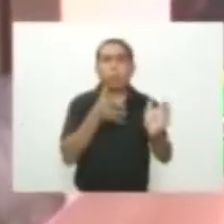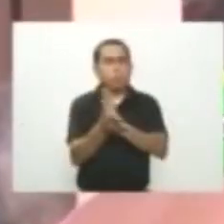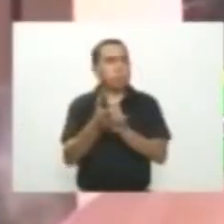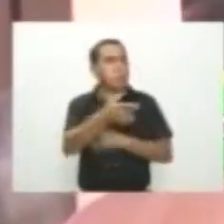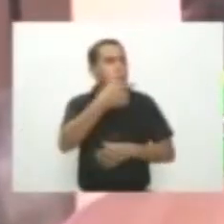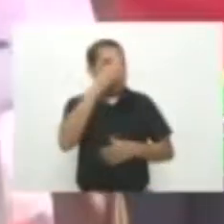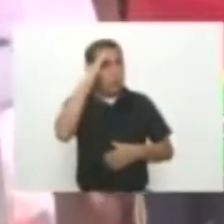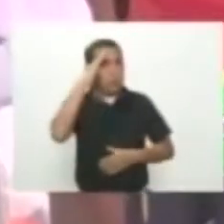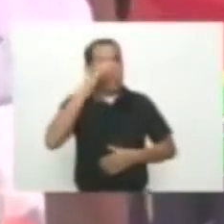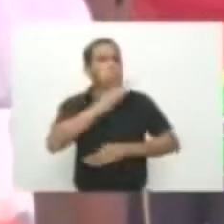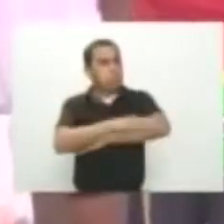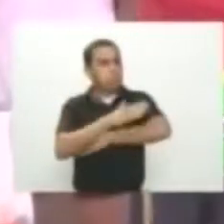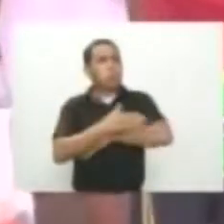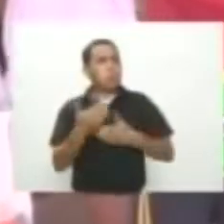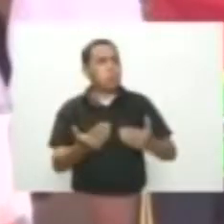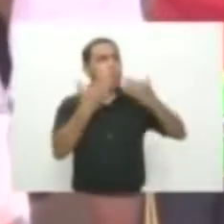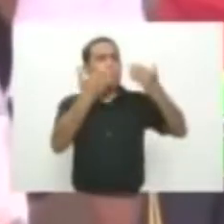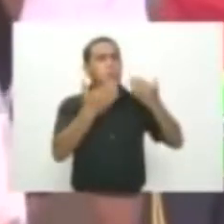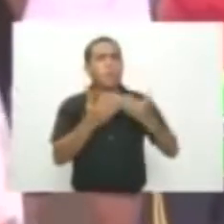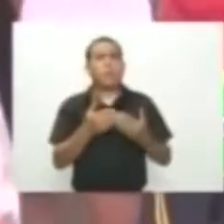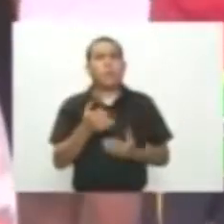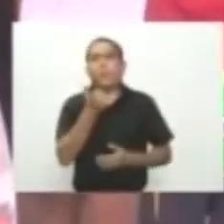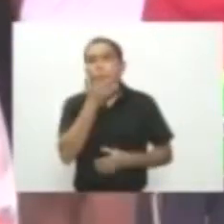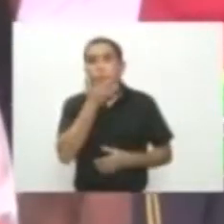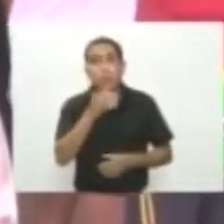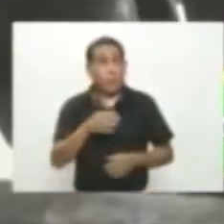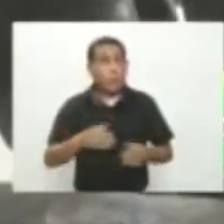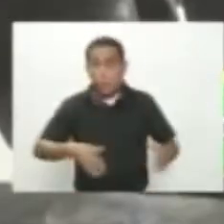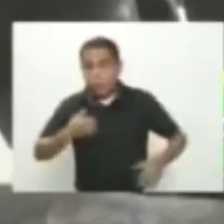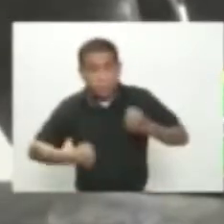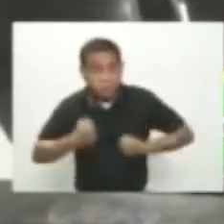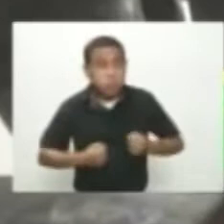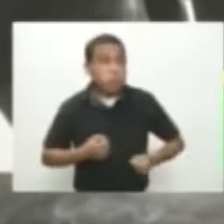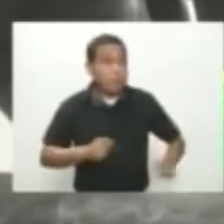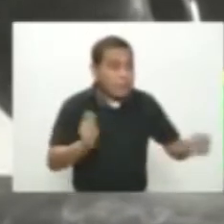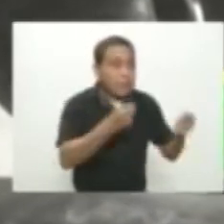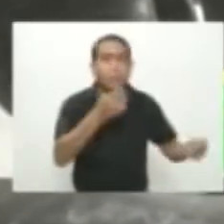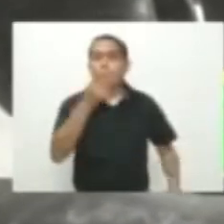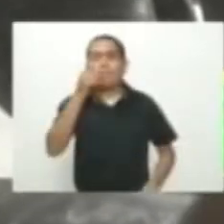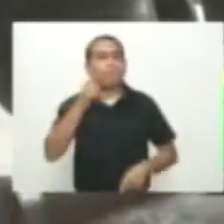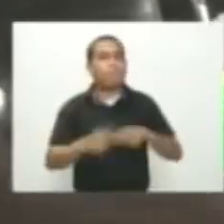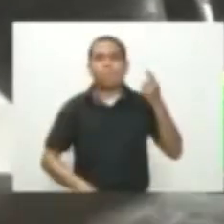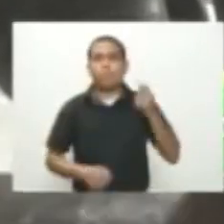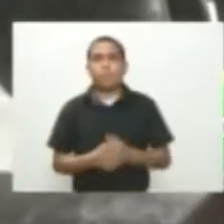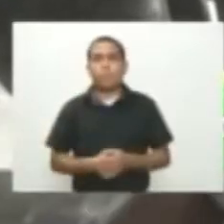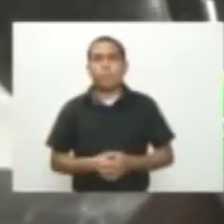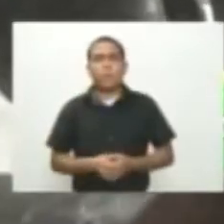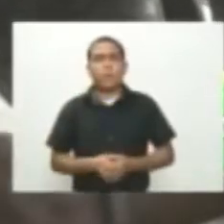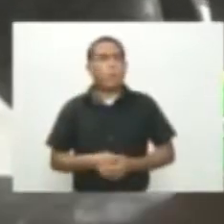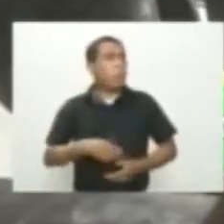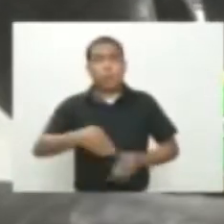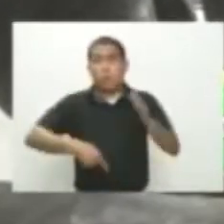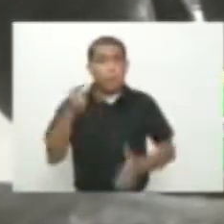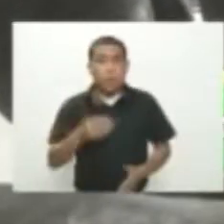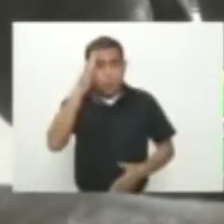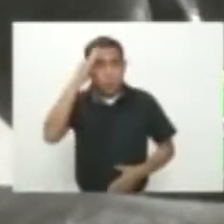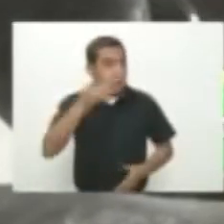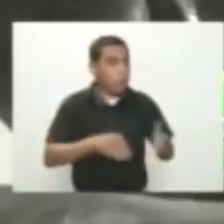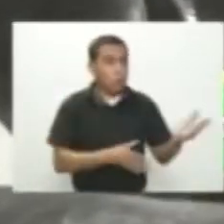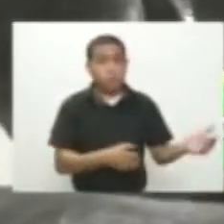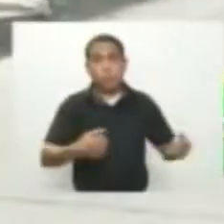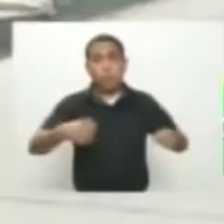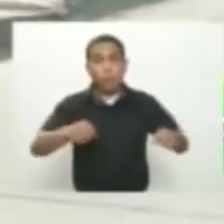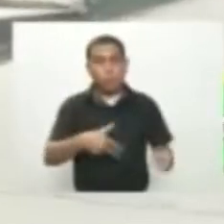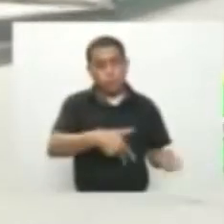buen muchacho pero de nada valieron los esfuerzos por salvarle la vida Nosotros tuvimos que ir al policía de vuelo y ayudarlo en meter una moto para que lo